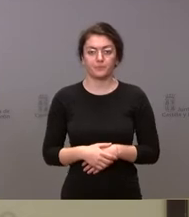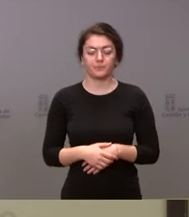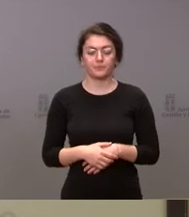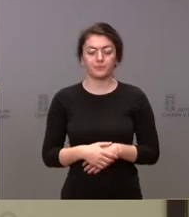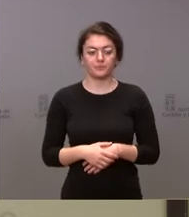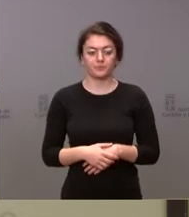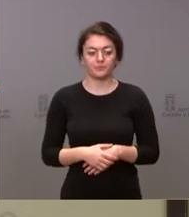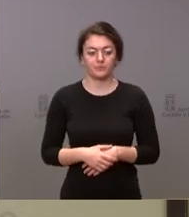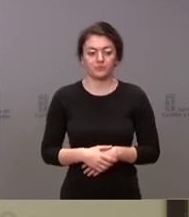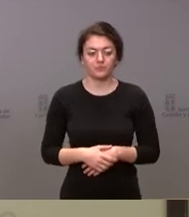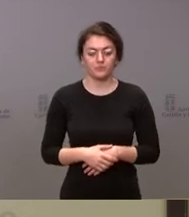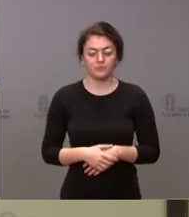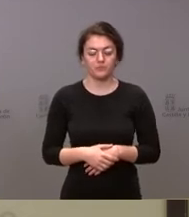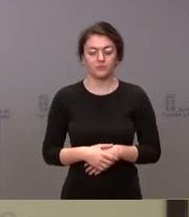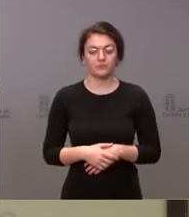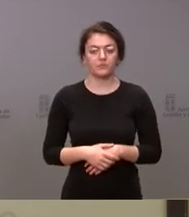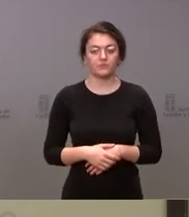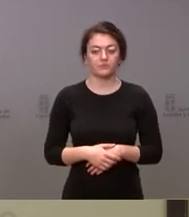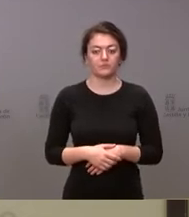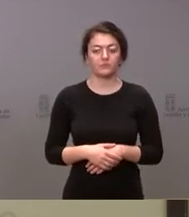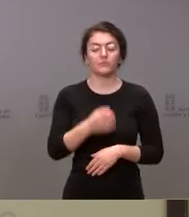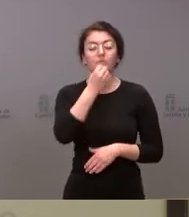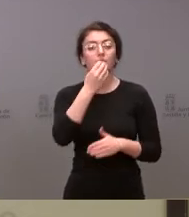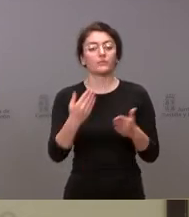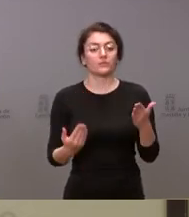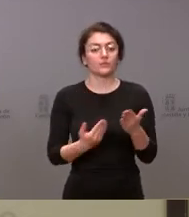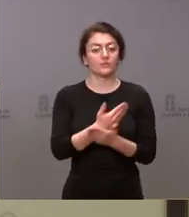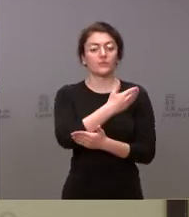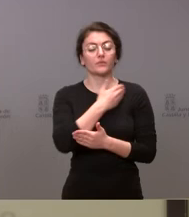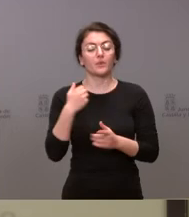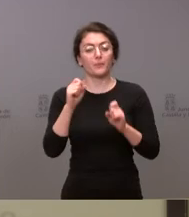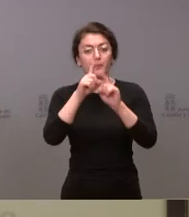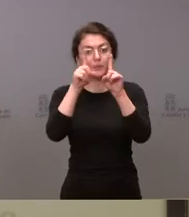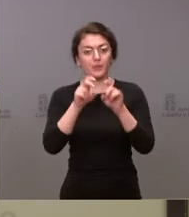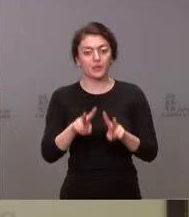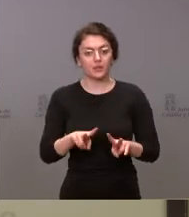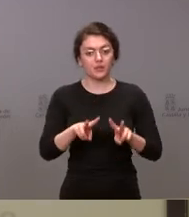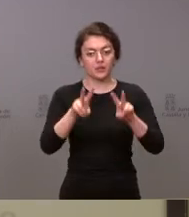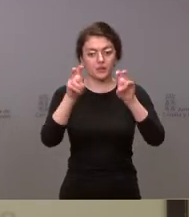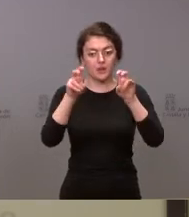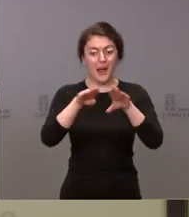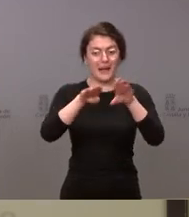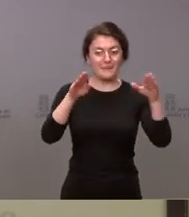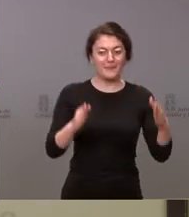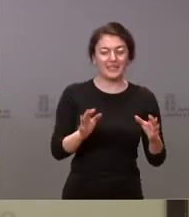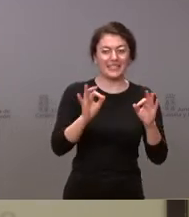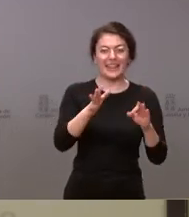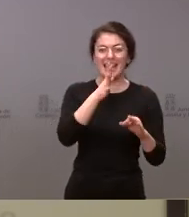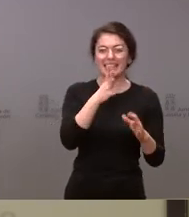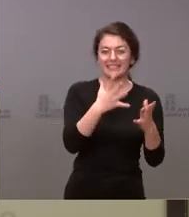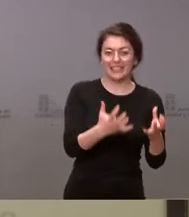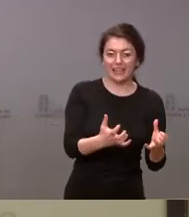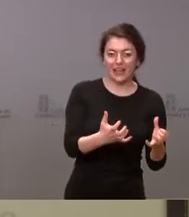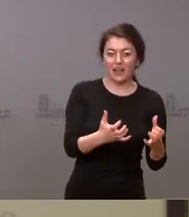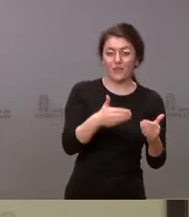Sí, perdón Buenos días quería preguntarle sobre la mesa de la sequía en ritmo en que va a haber un poquito la